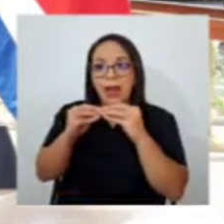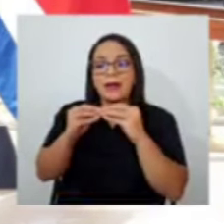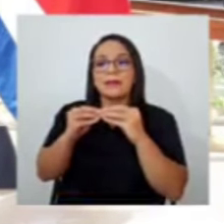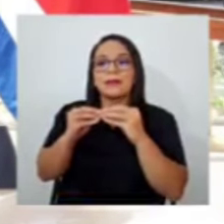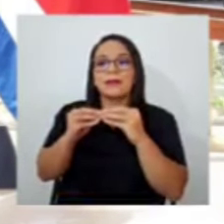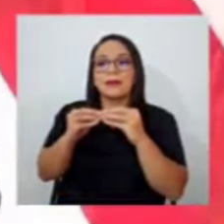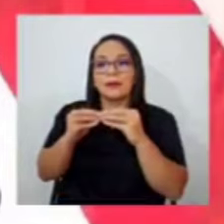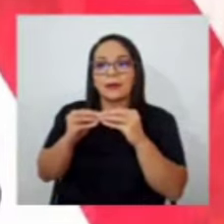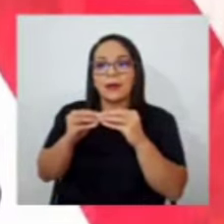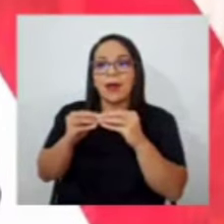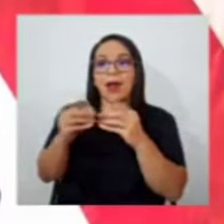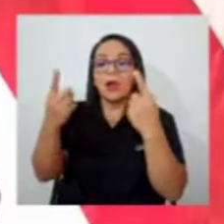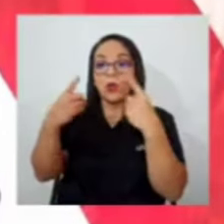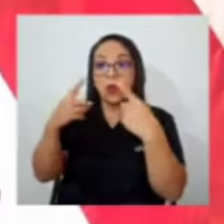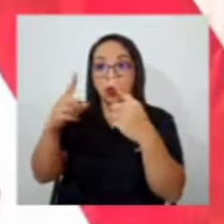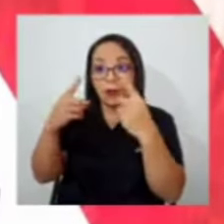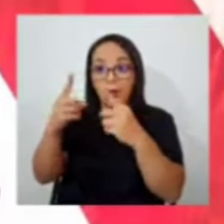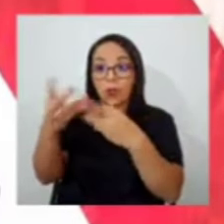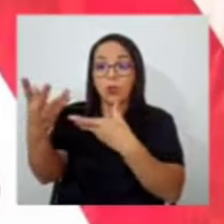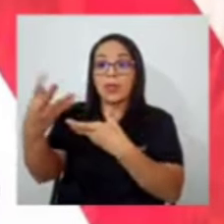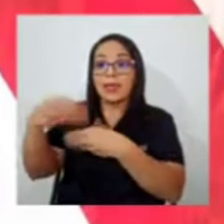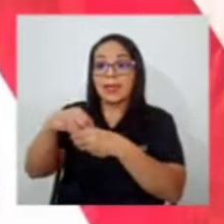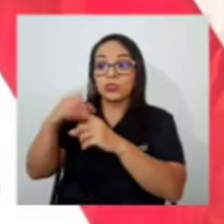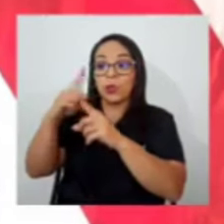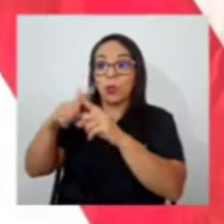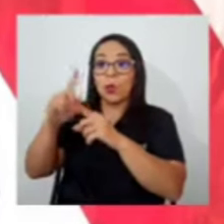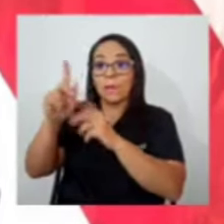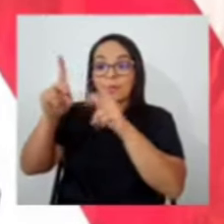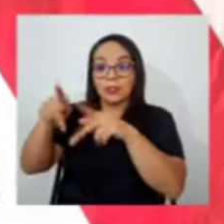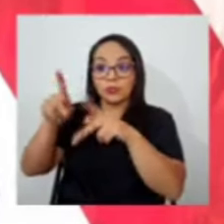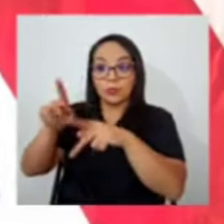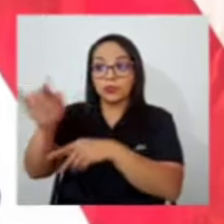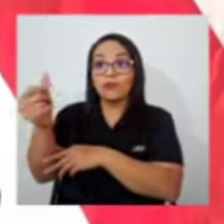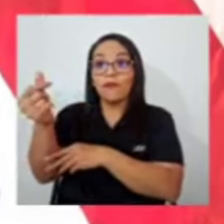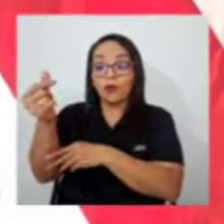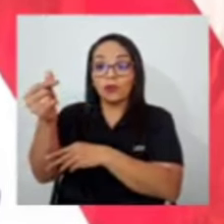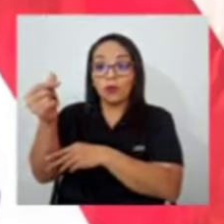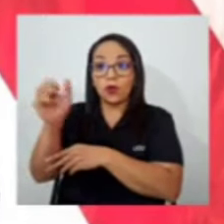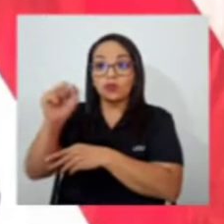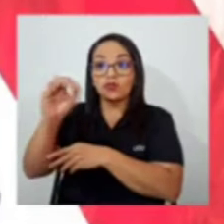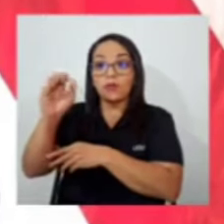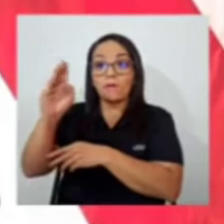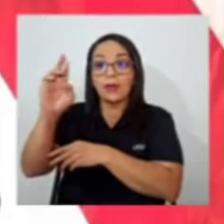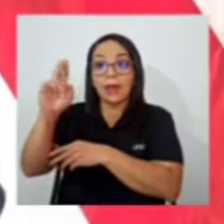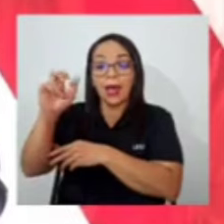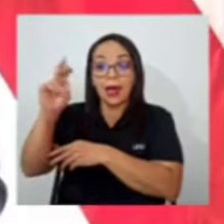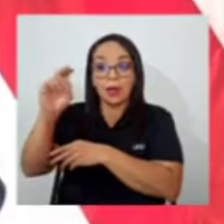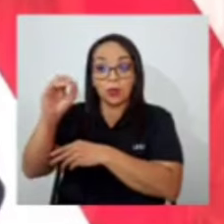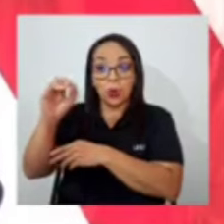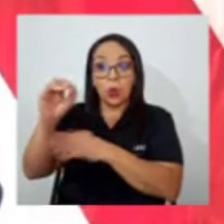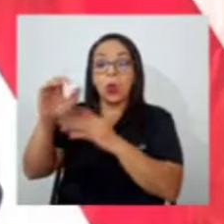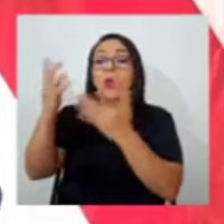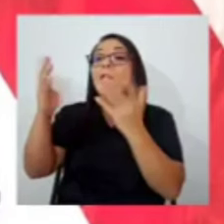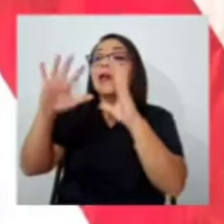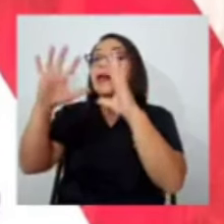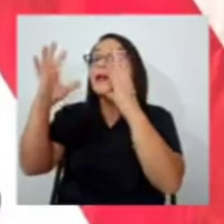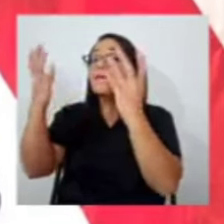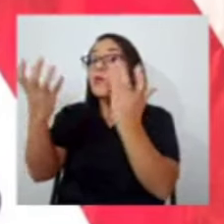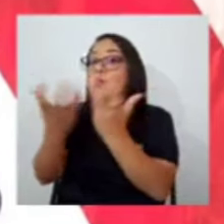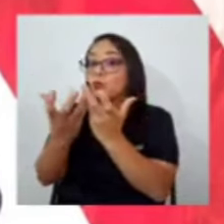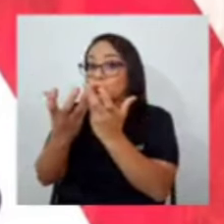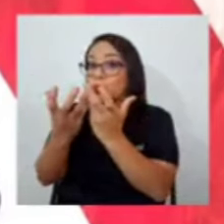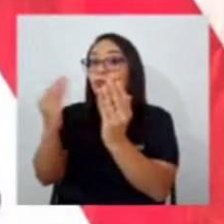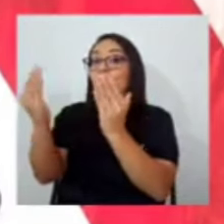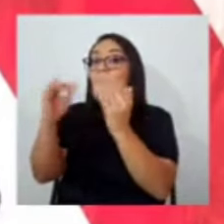cápita en su fondo soberano en el mundo entero. Creo que ya pasó,